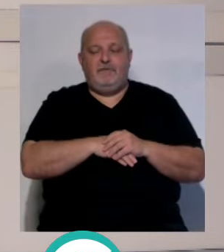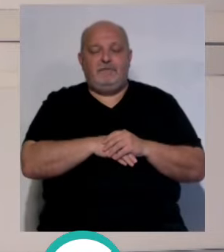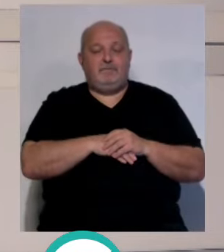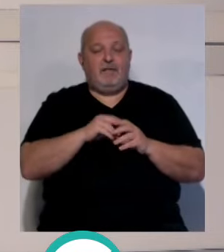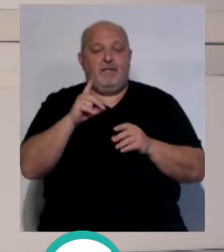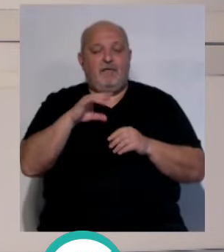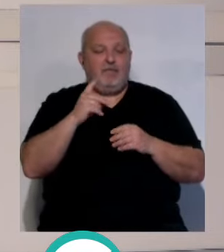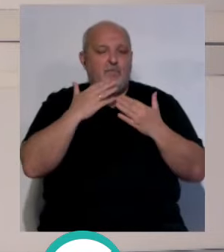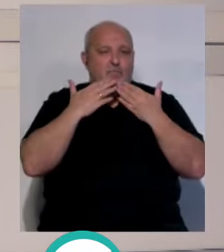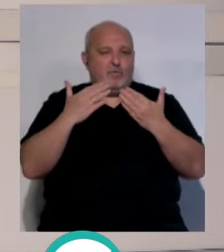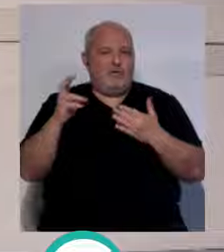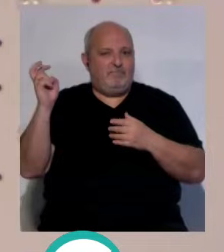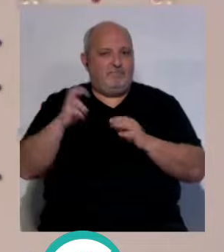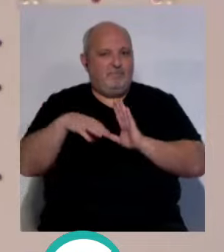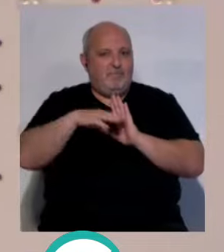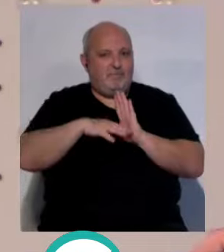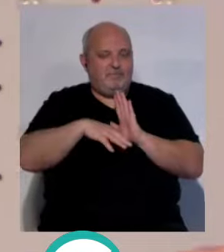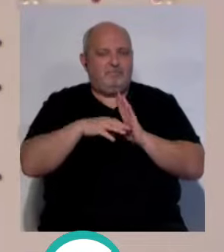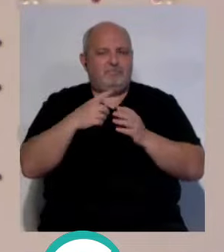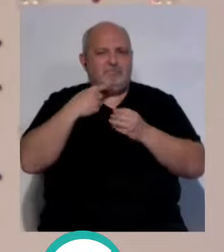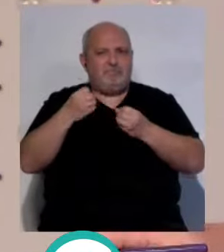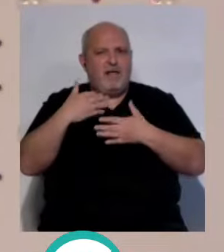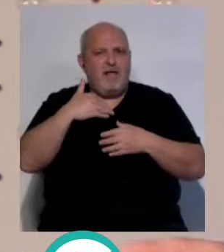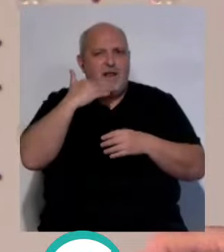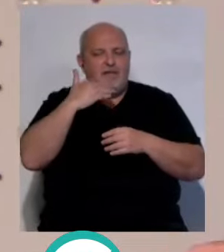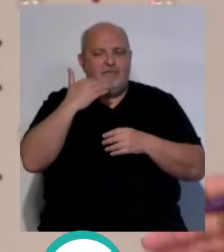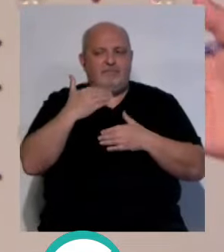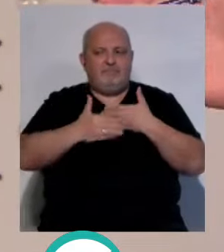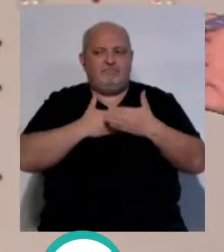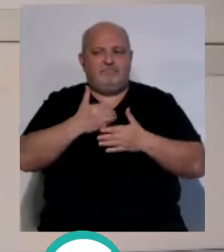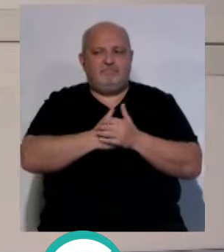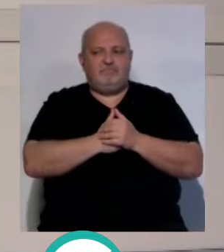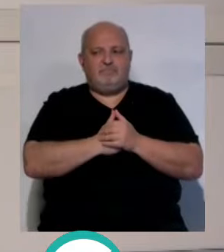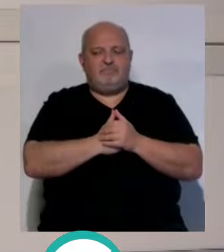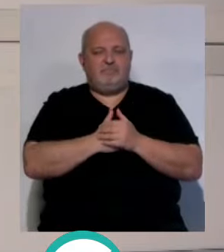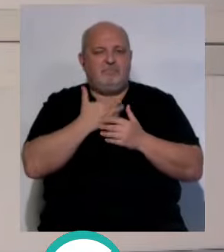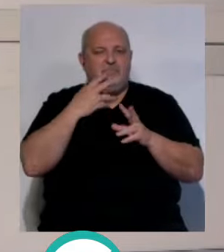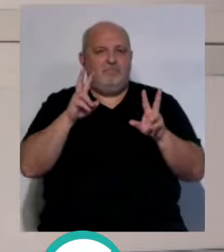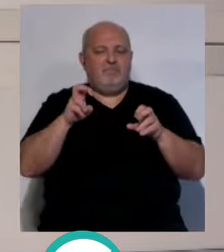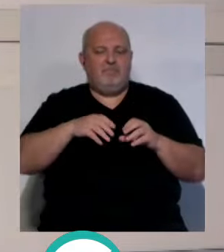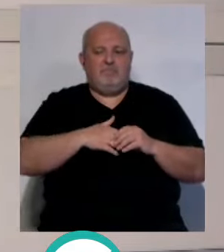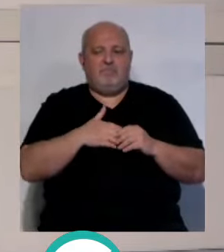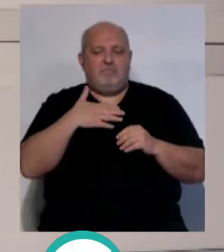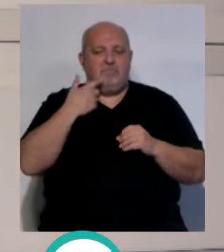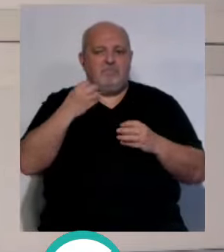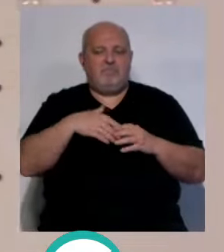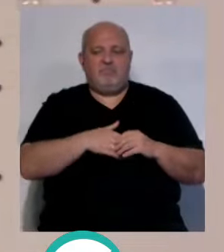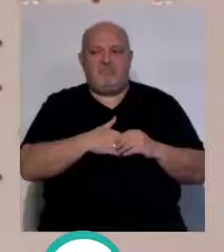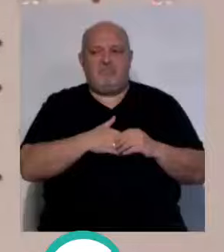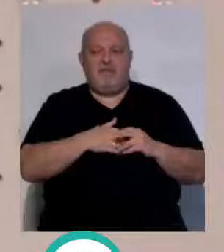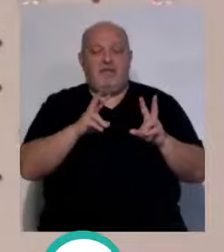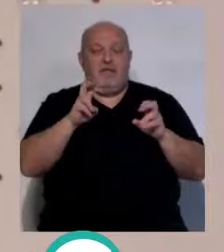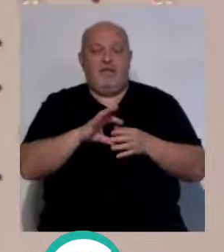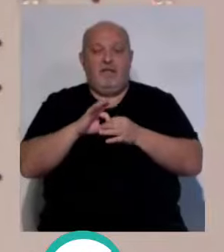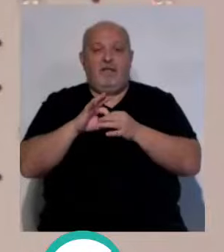querido amigo David, muchísimas gracias por haber venido. ¿Algo que quiera contar? Tenemos todavía tiempo, al menos, no sé, algún titular o algo que nos quiera dar. Con